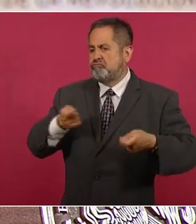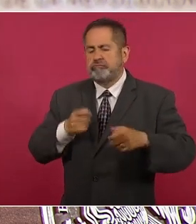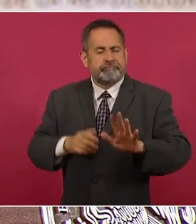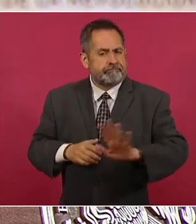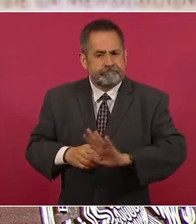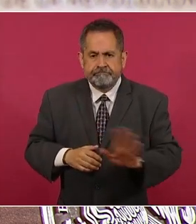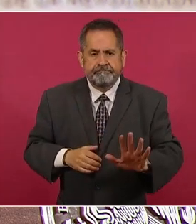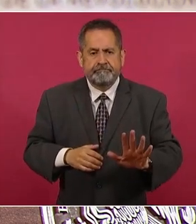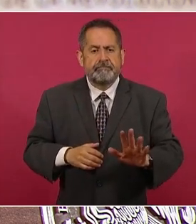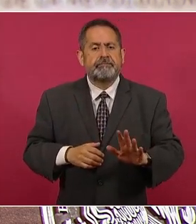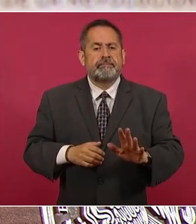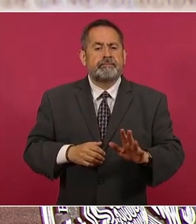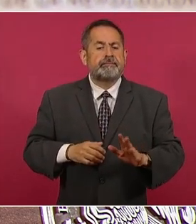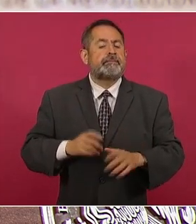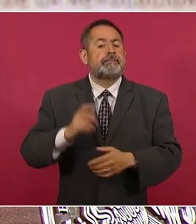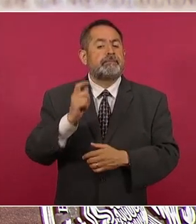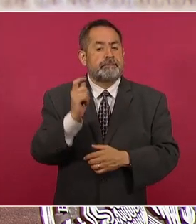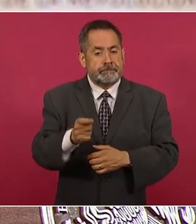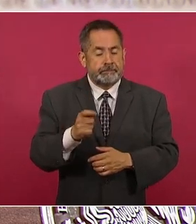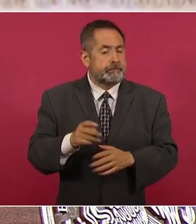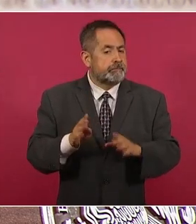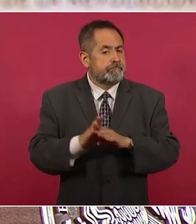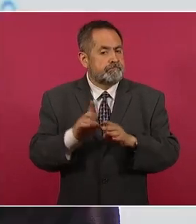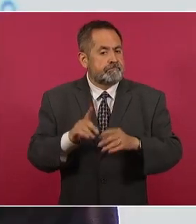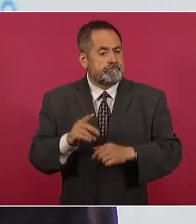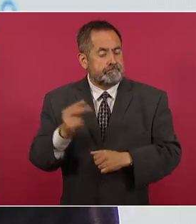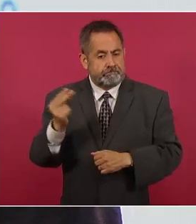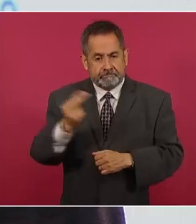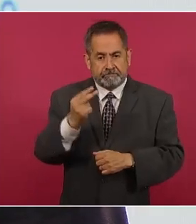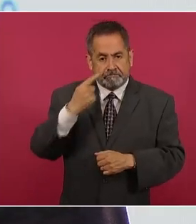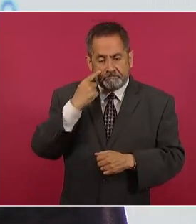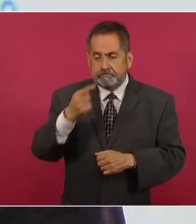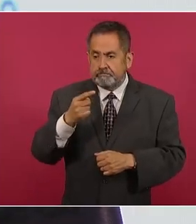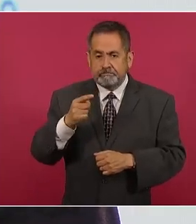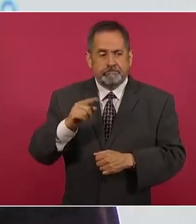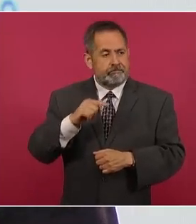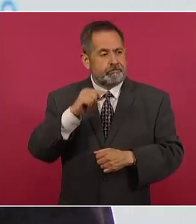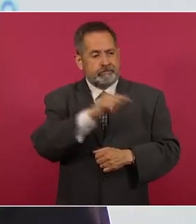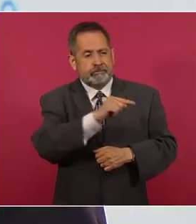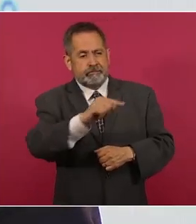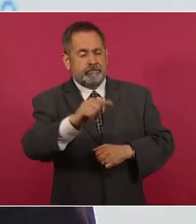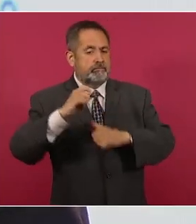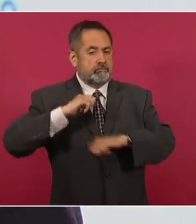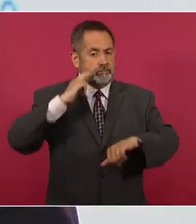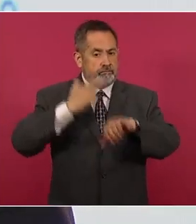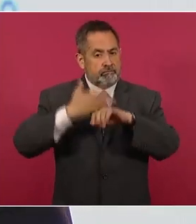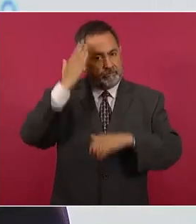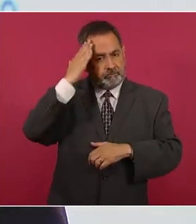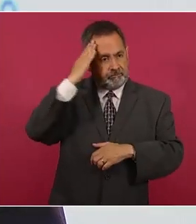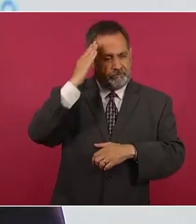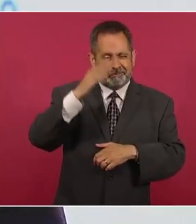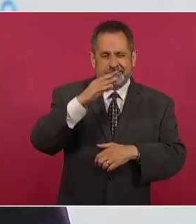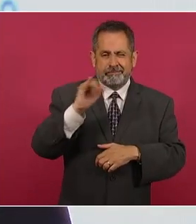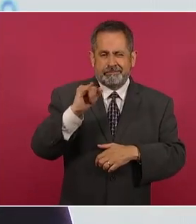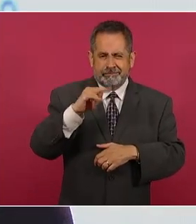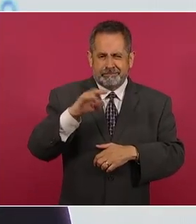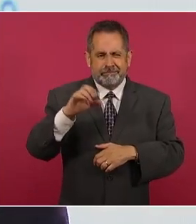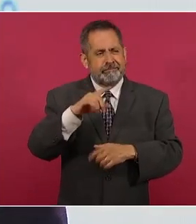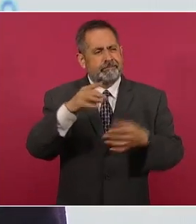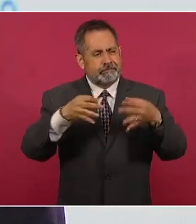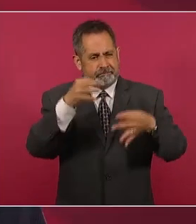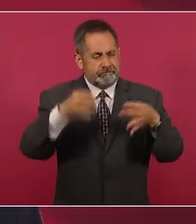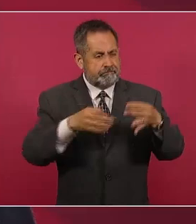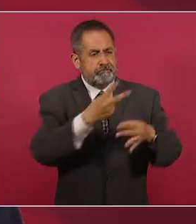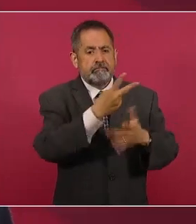necesario superar la situación en la que las autoridades electorales se encontraban vinculadas